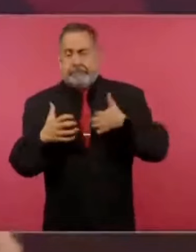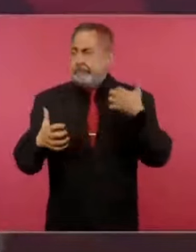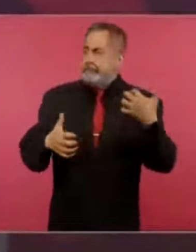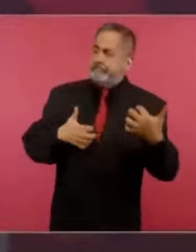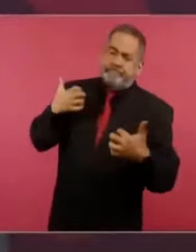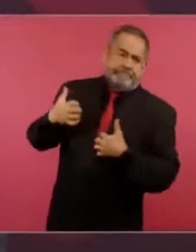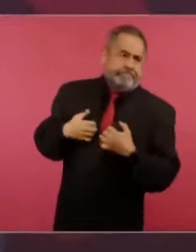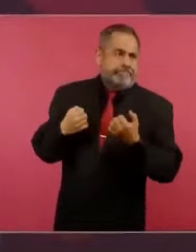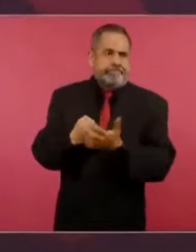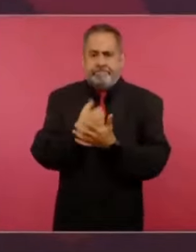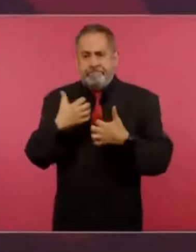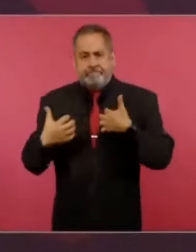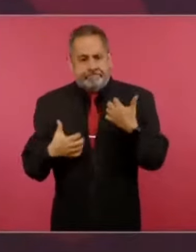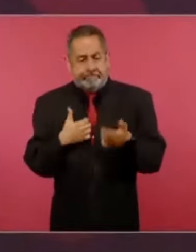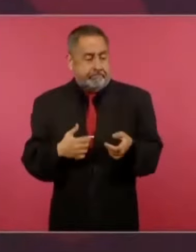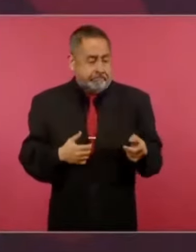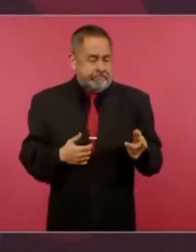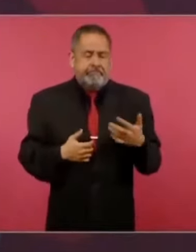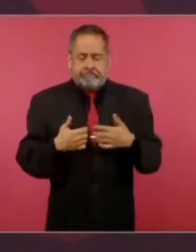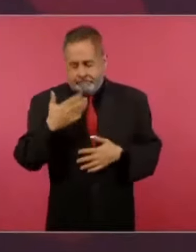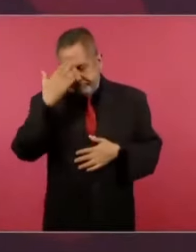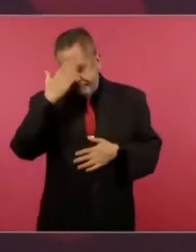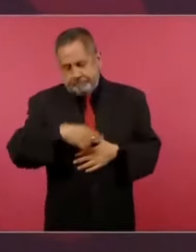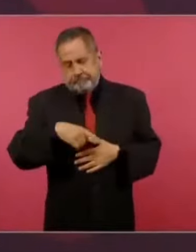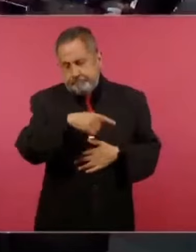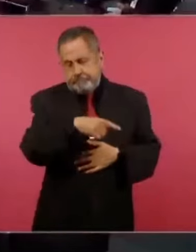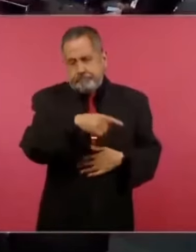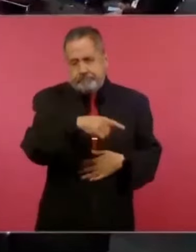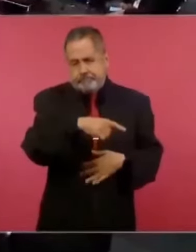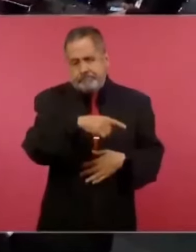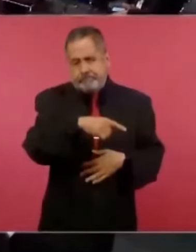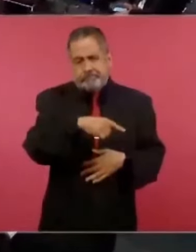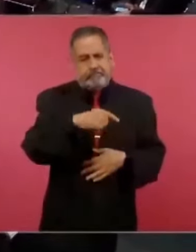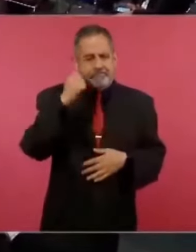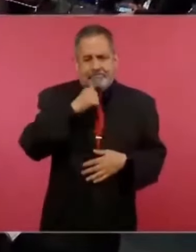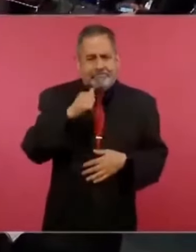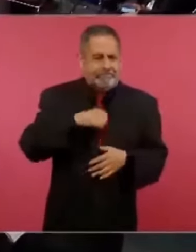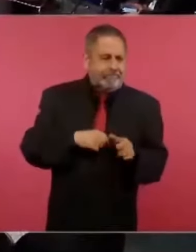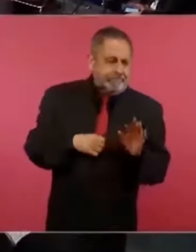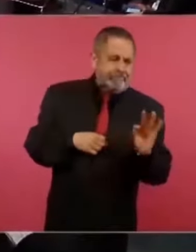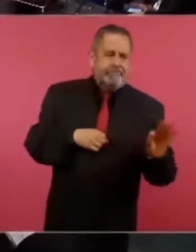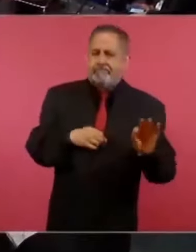y son capaces de todo,